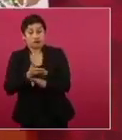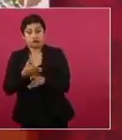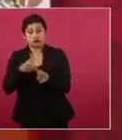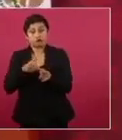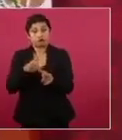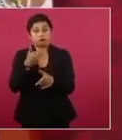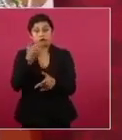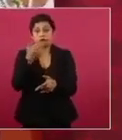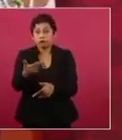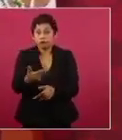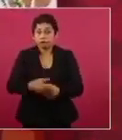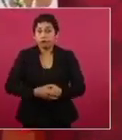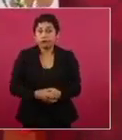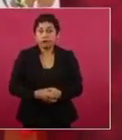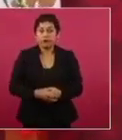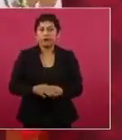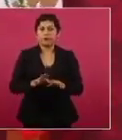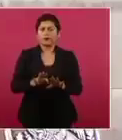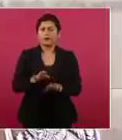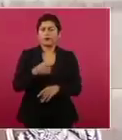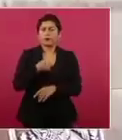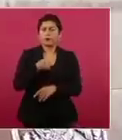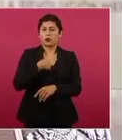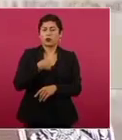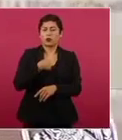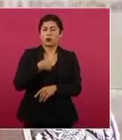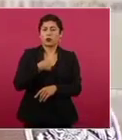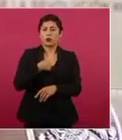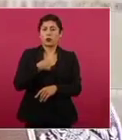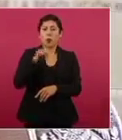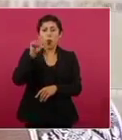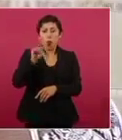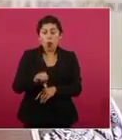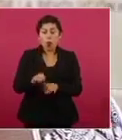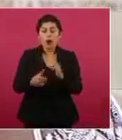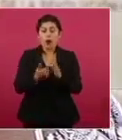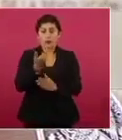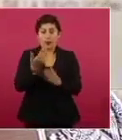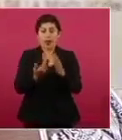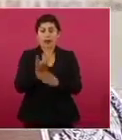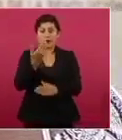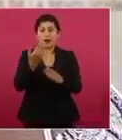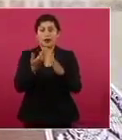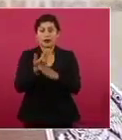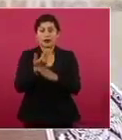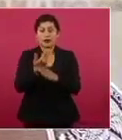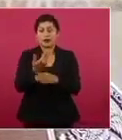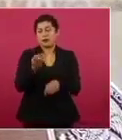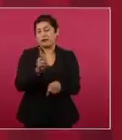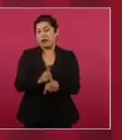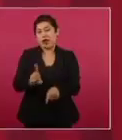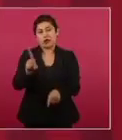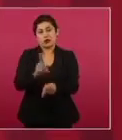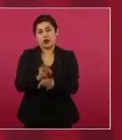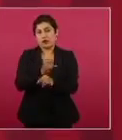Ayer vi, bueno, hoy en la mañana, pues son de los datos que veo diario,